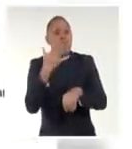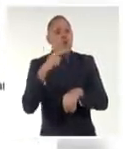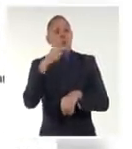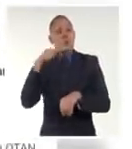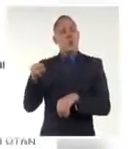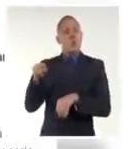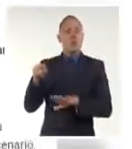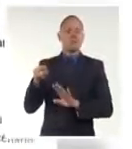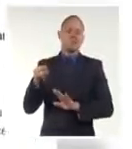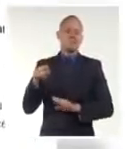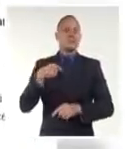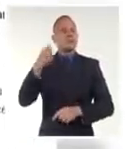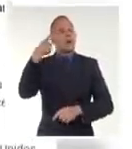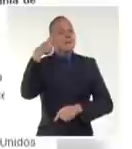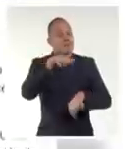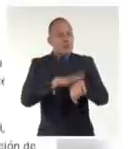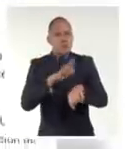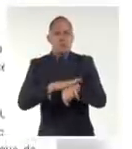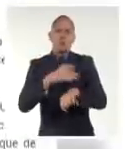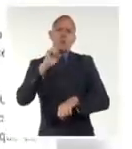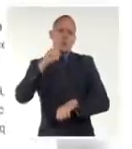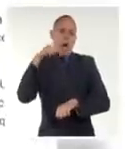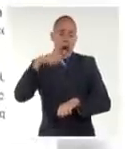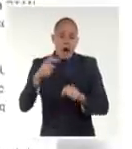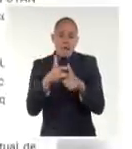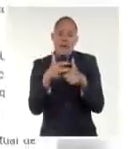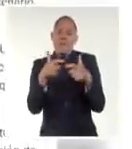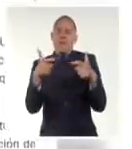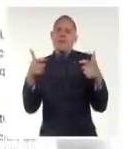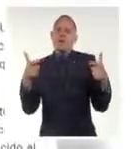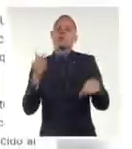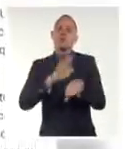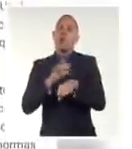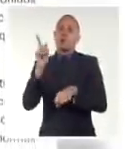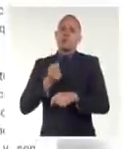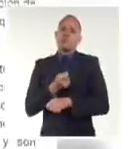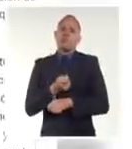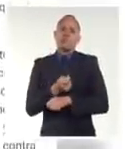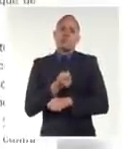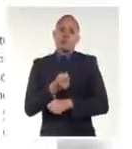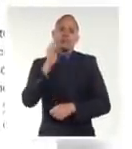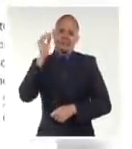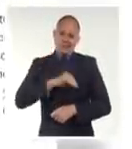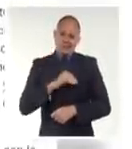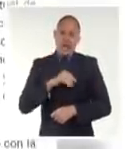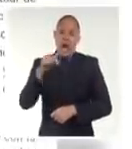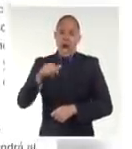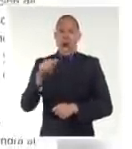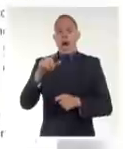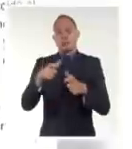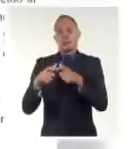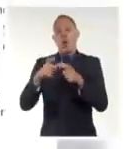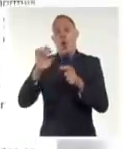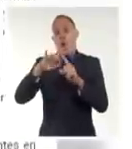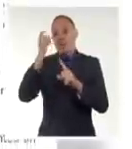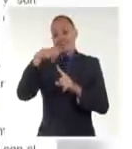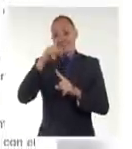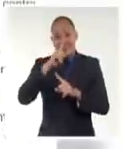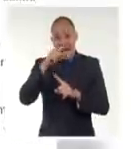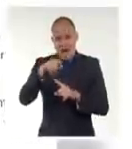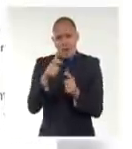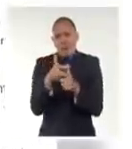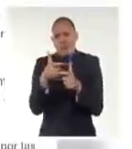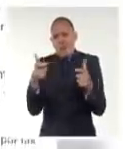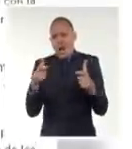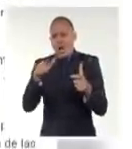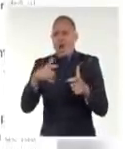consecuencias de una doctrina militar crecientemente ofensiva, fuera de las fronteras de la OTAN, que amenaza la paz, la seguridad